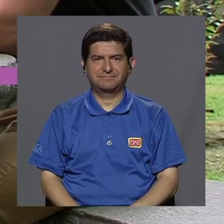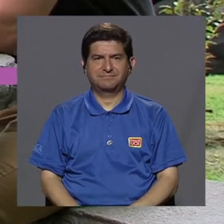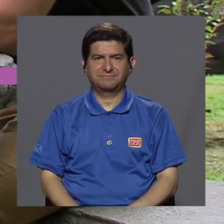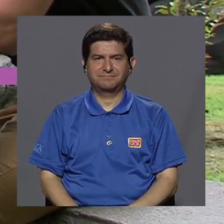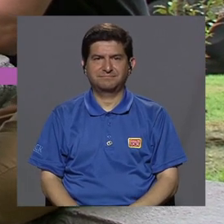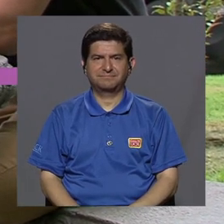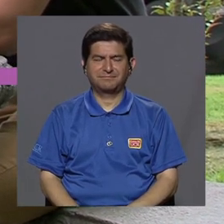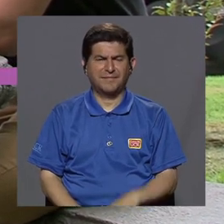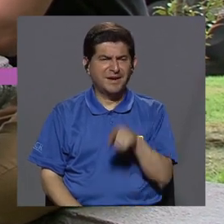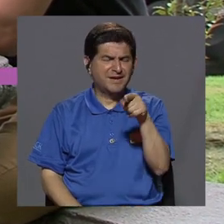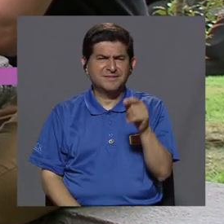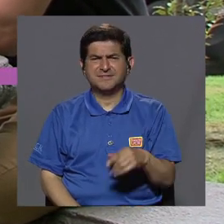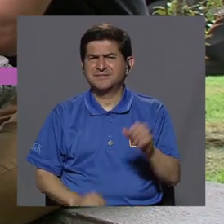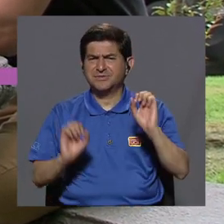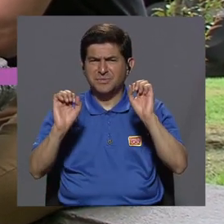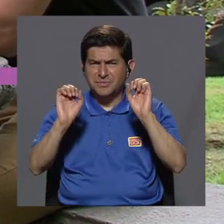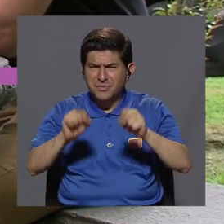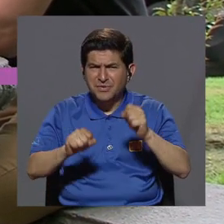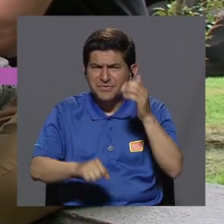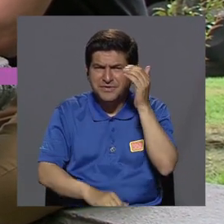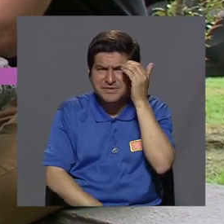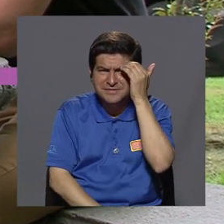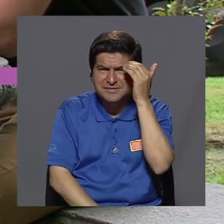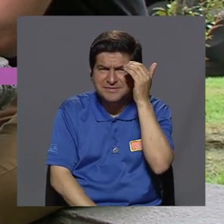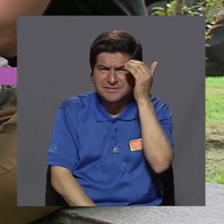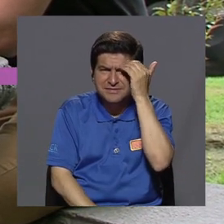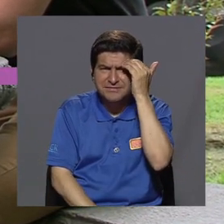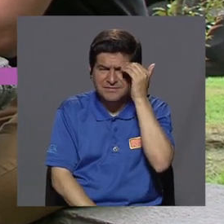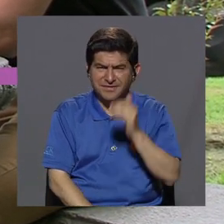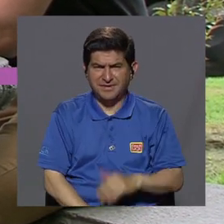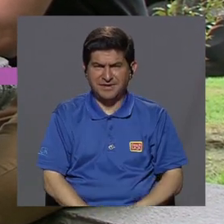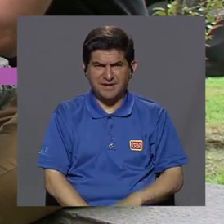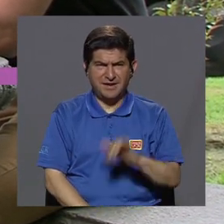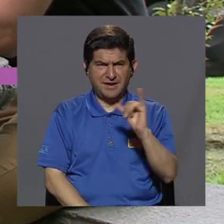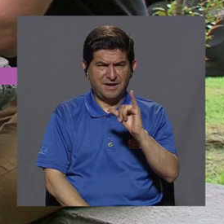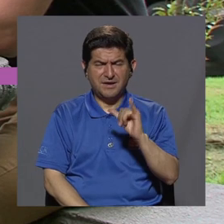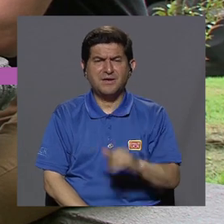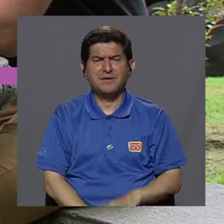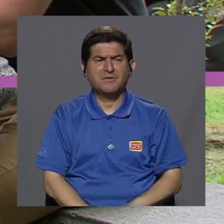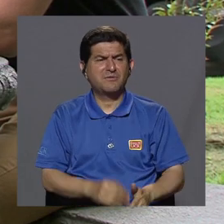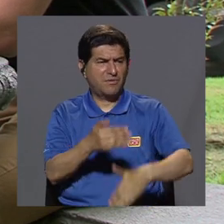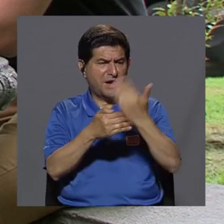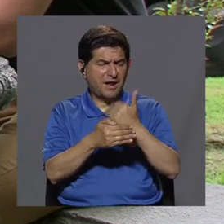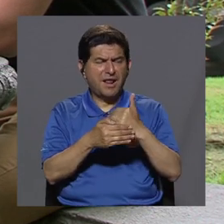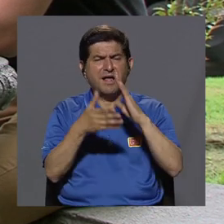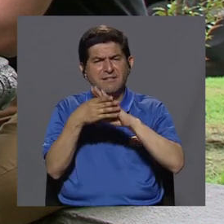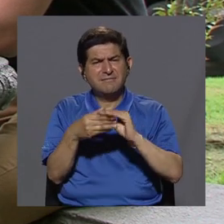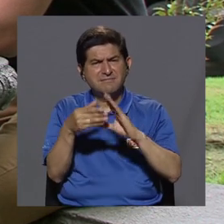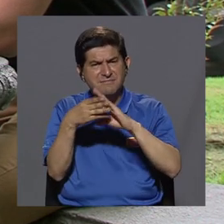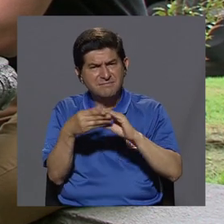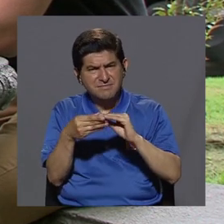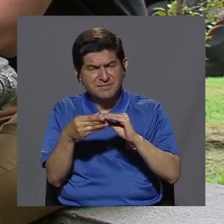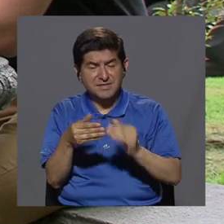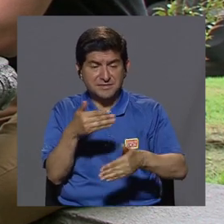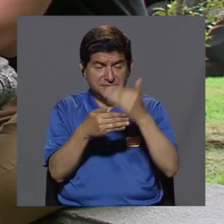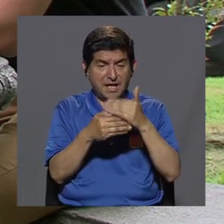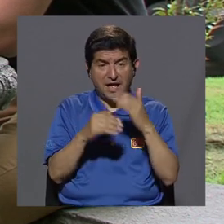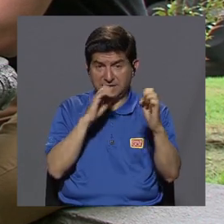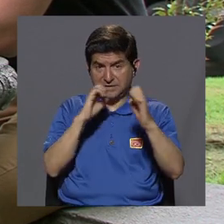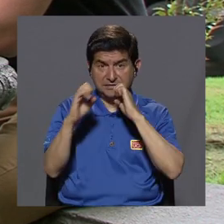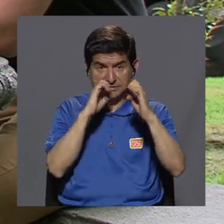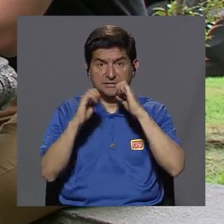Esto de conocer... Usted también en algún... Bueno, antes me comentaba, antes de la entrevista,